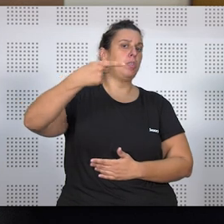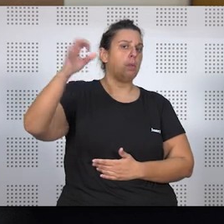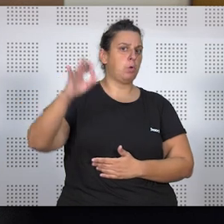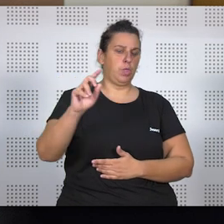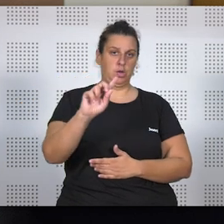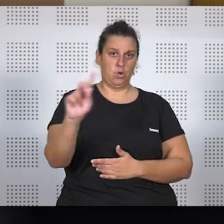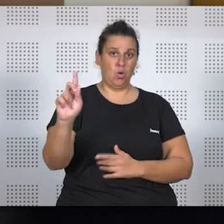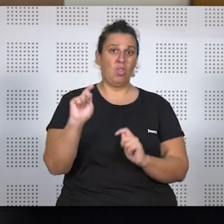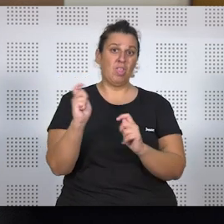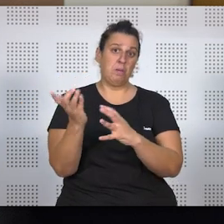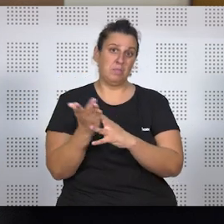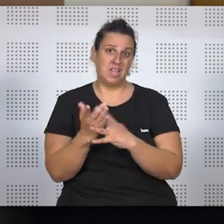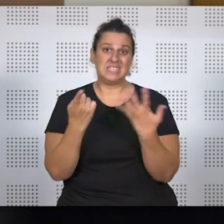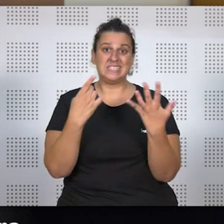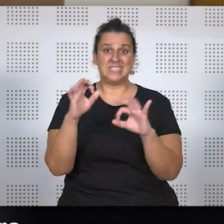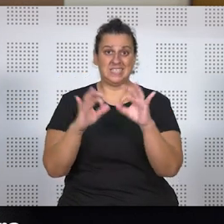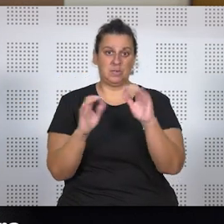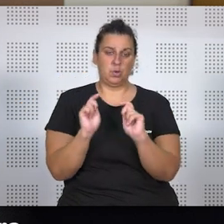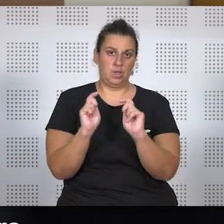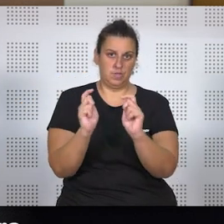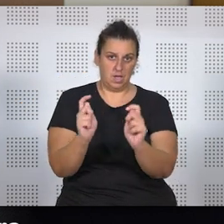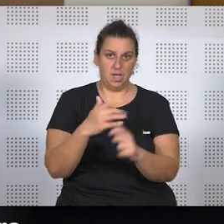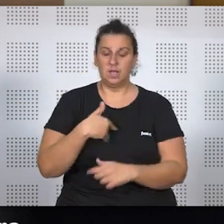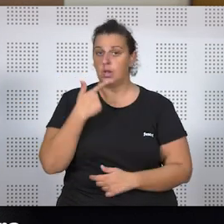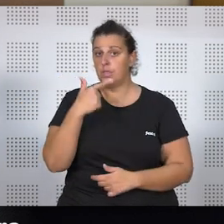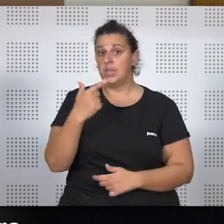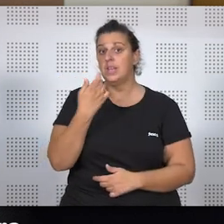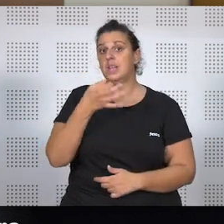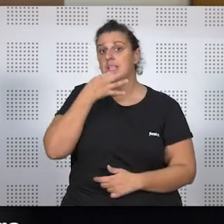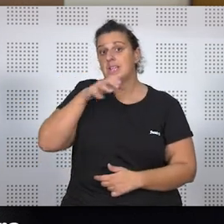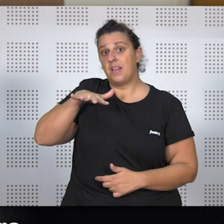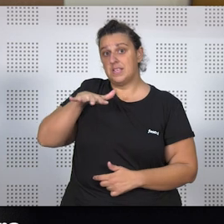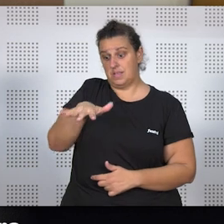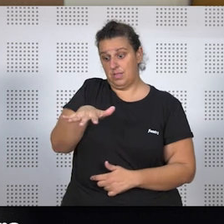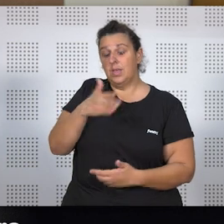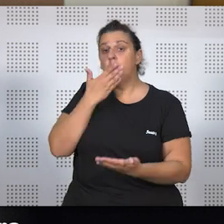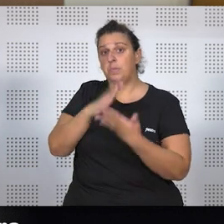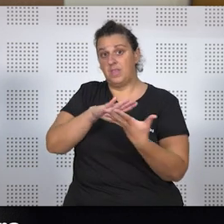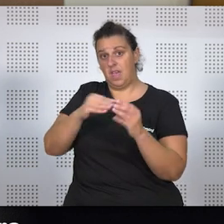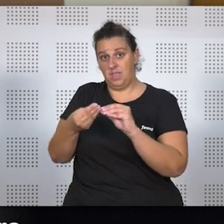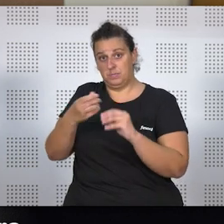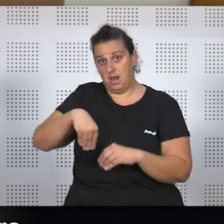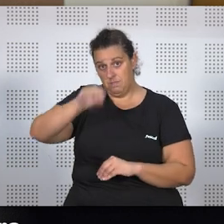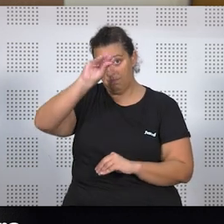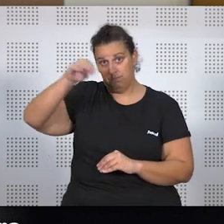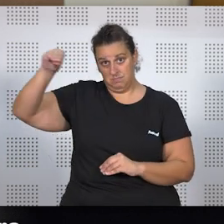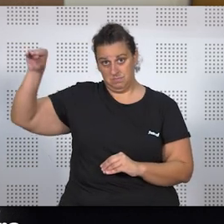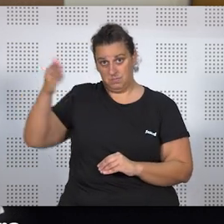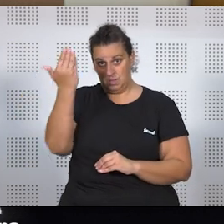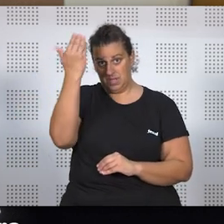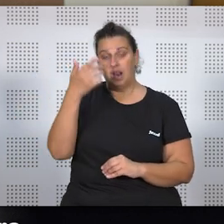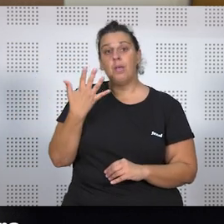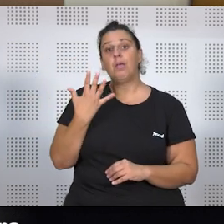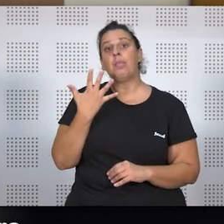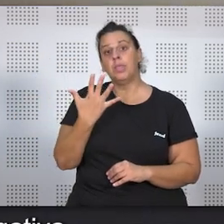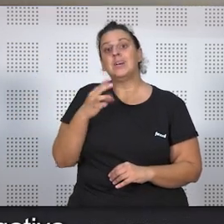que se concede parcialmente en un 60%. Es decir, de las cinco tardes que la persona trabajadora solicita adaptar en horario matutino, se le conceden